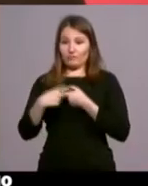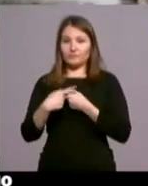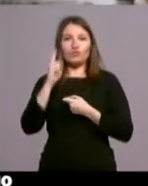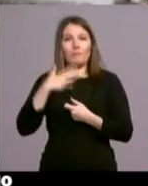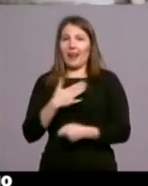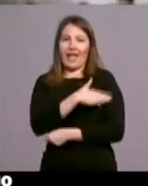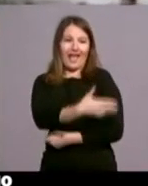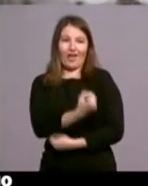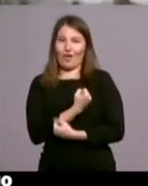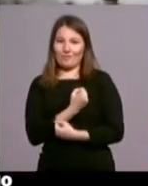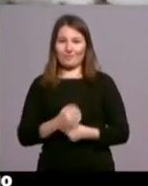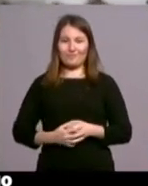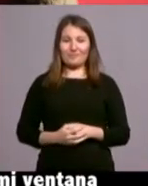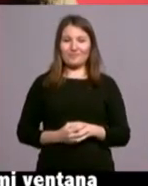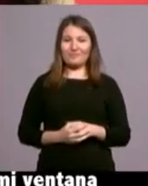conmigo.